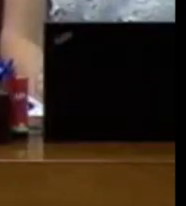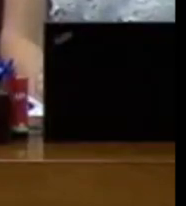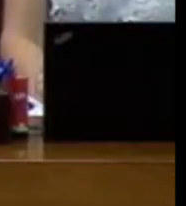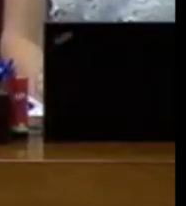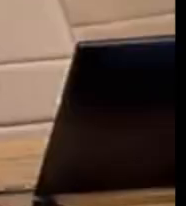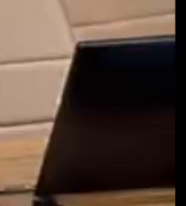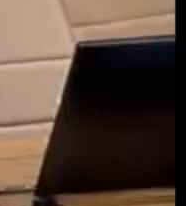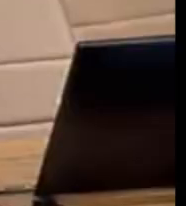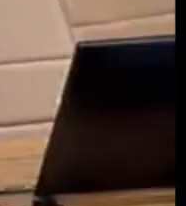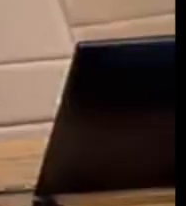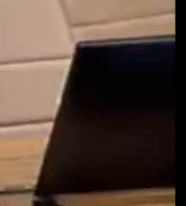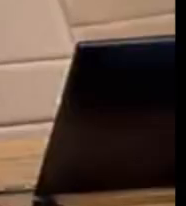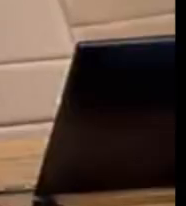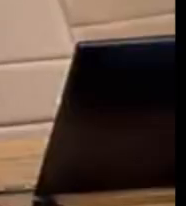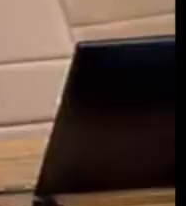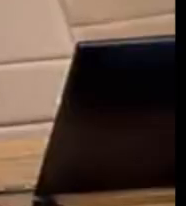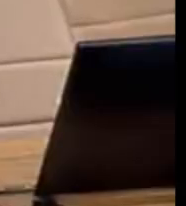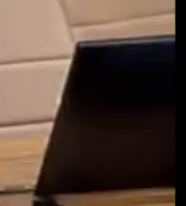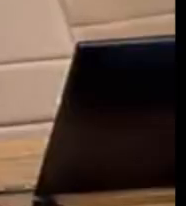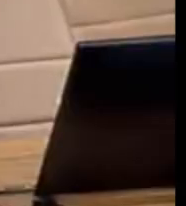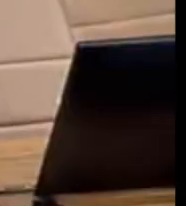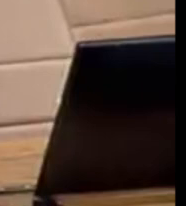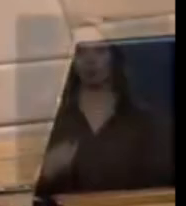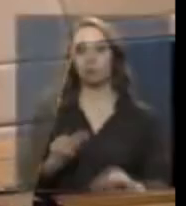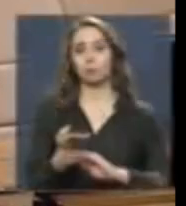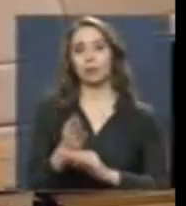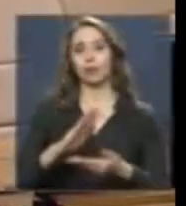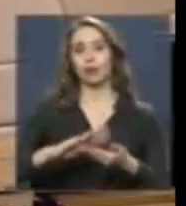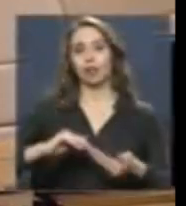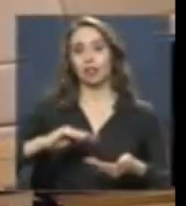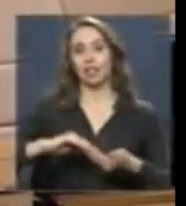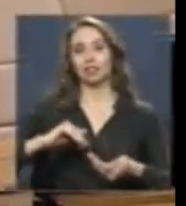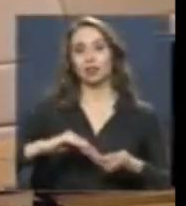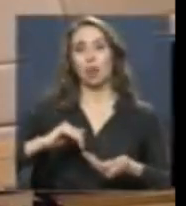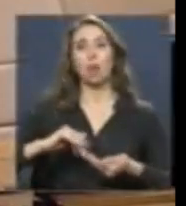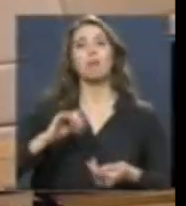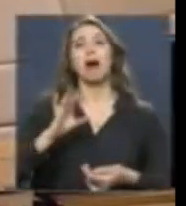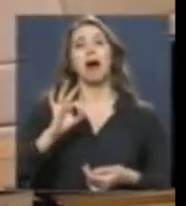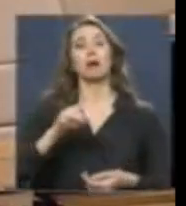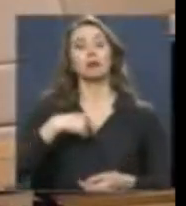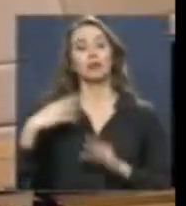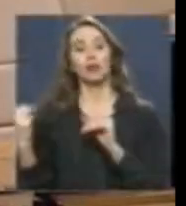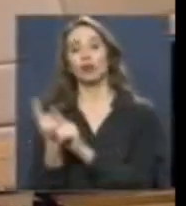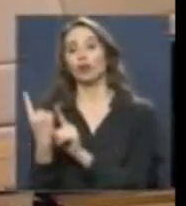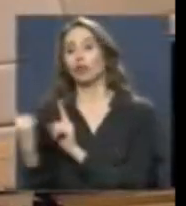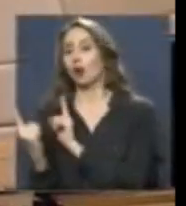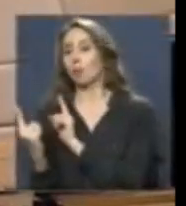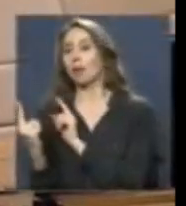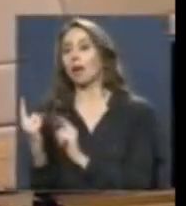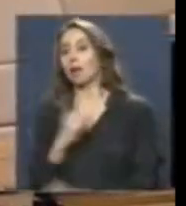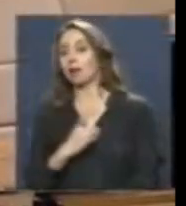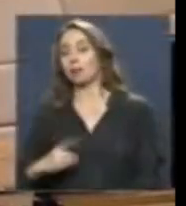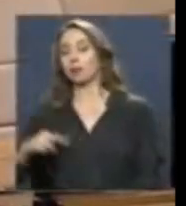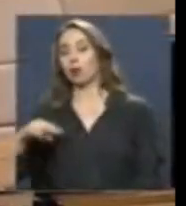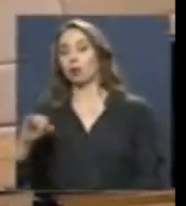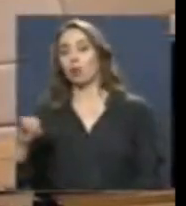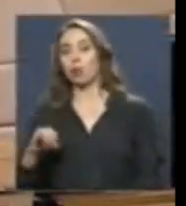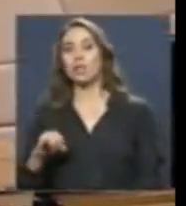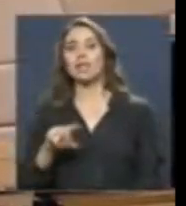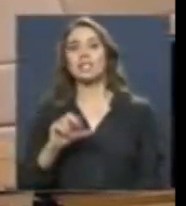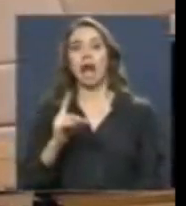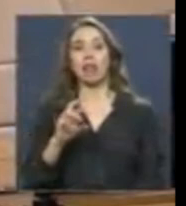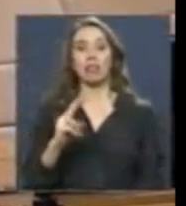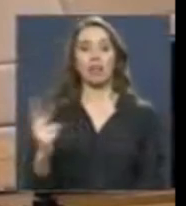Muchas gracias, presidente. Le pido disculpas, pero estábamos conversando con el diputado Núñez Saldívar, un tema muy